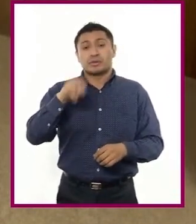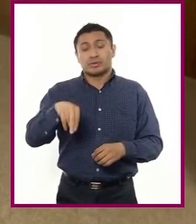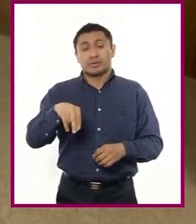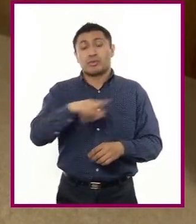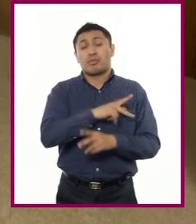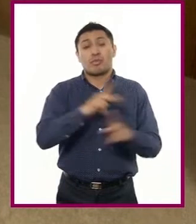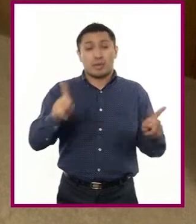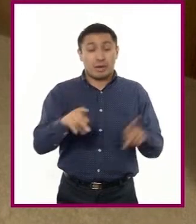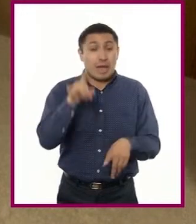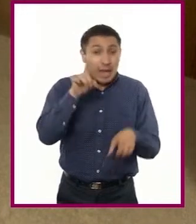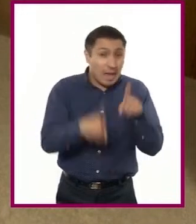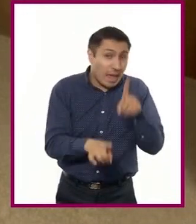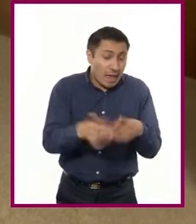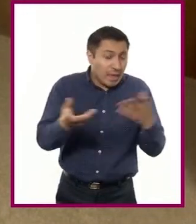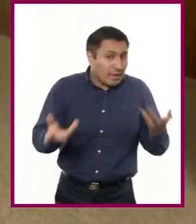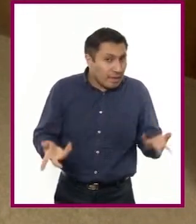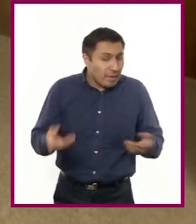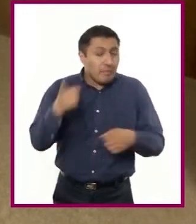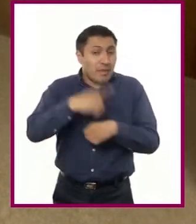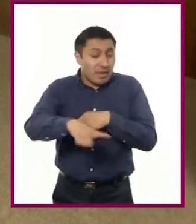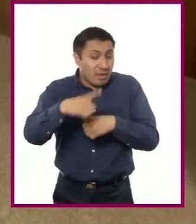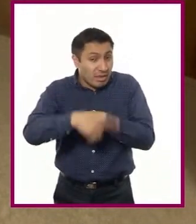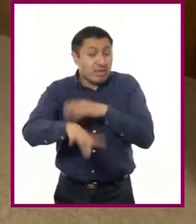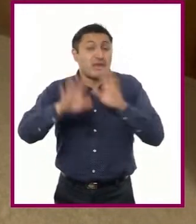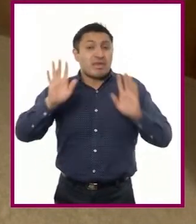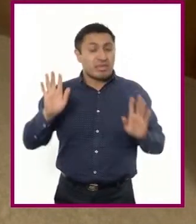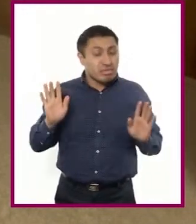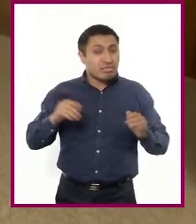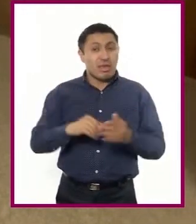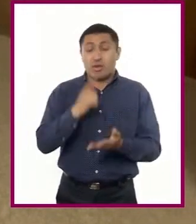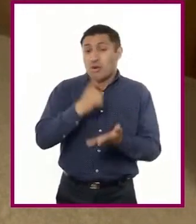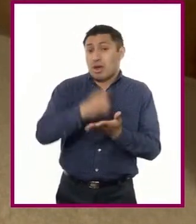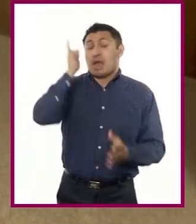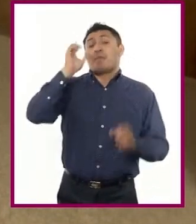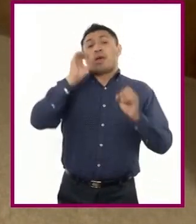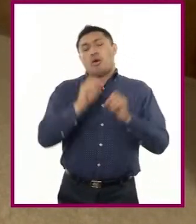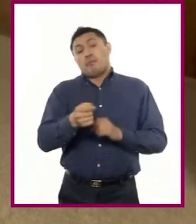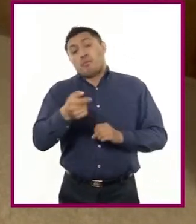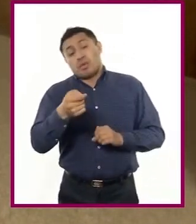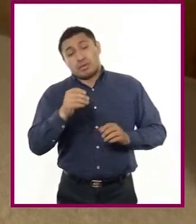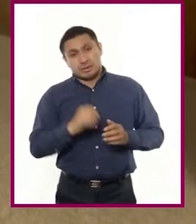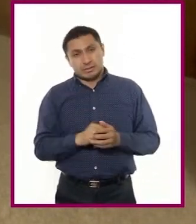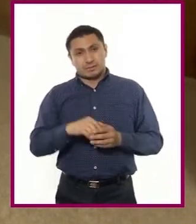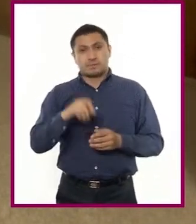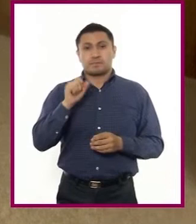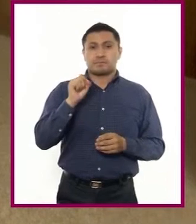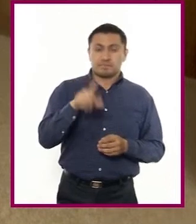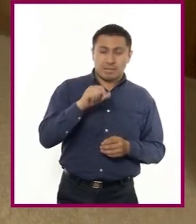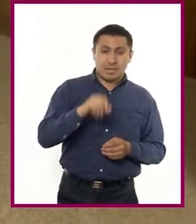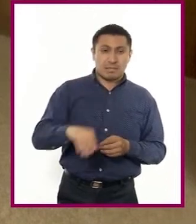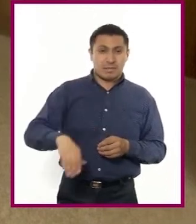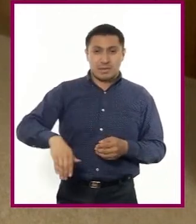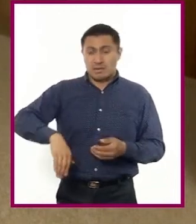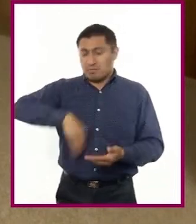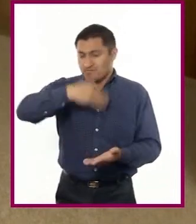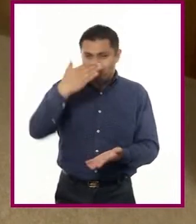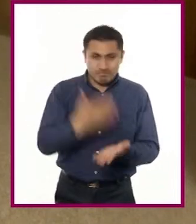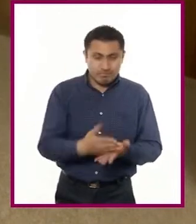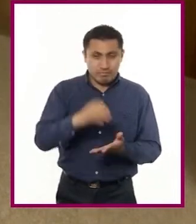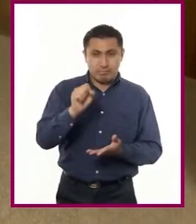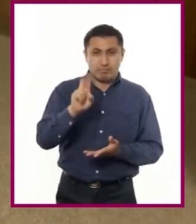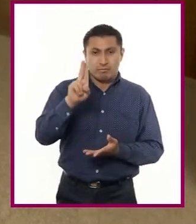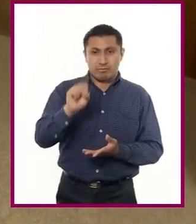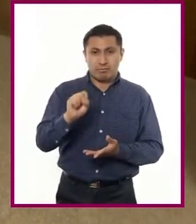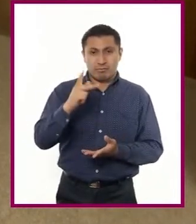de acuerdo al daño que se ocasiona. Otra sanción es la suspensión. Por ley, esta